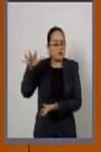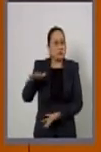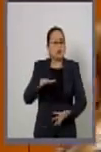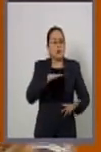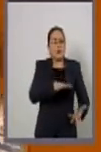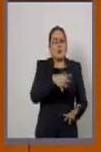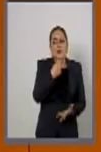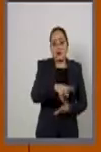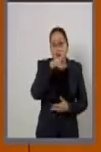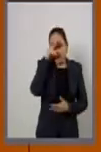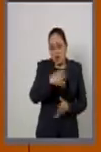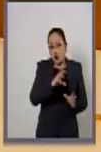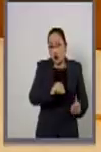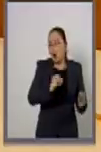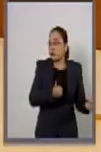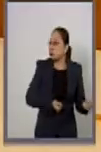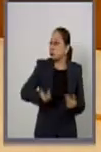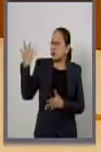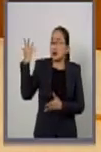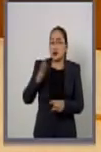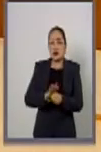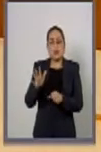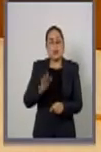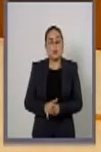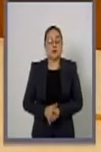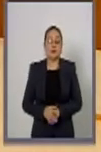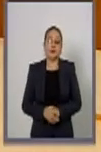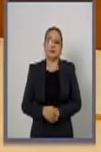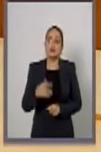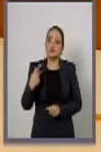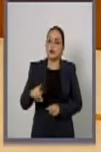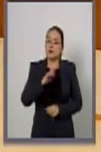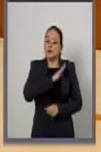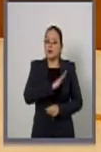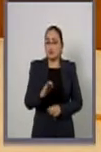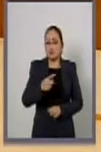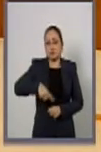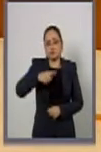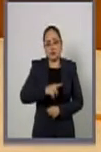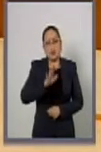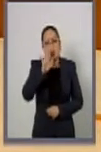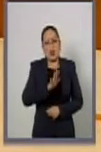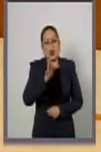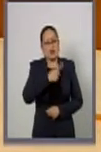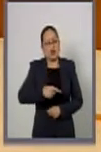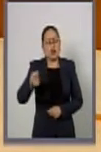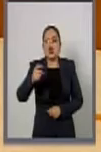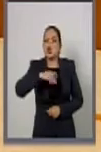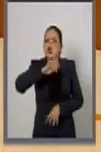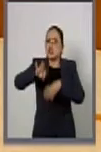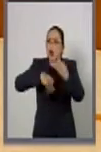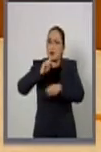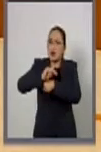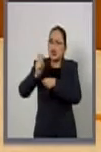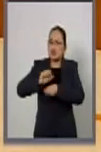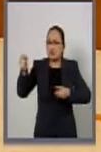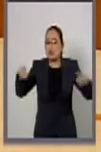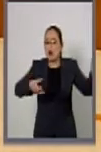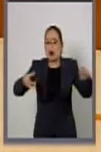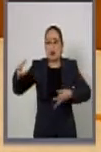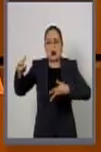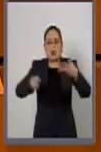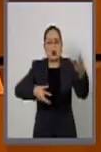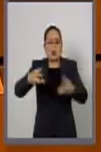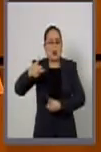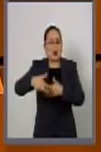y fuera del territorio nacional. En otras palabras, podríamos acabar como un basurero de desechos radioactivos de